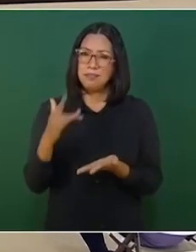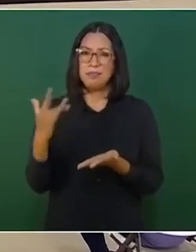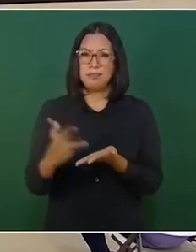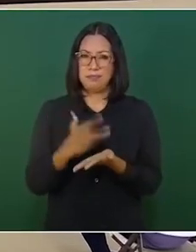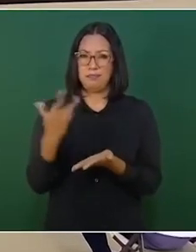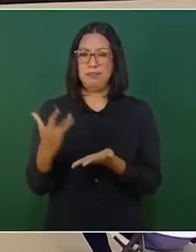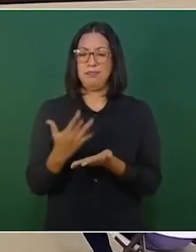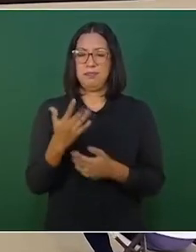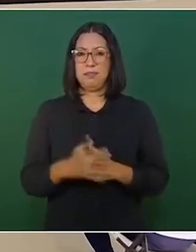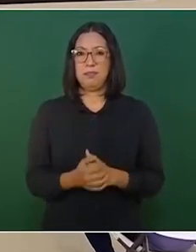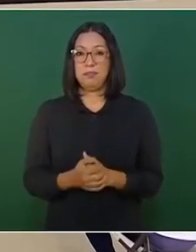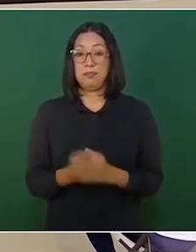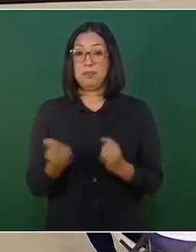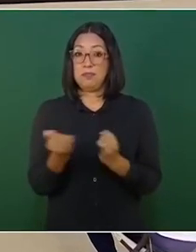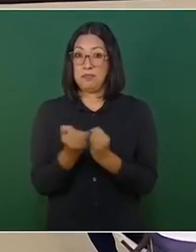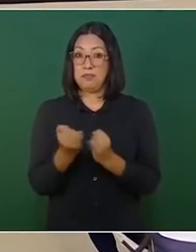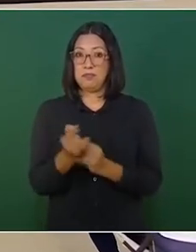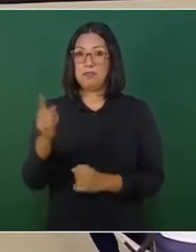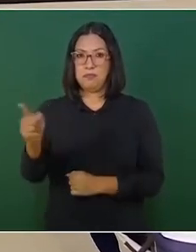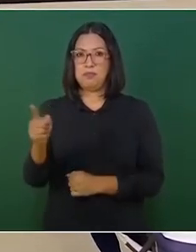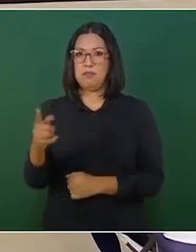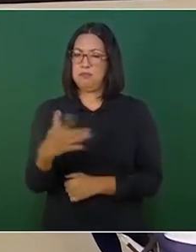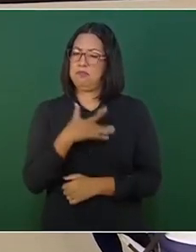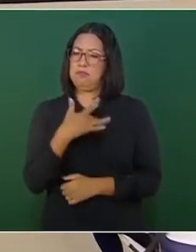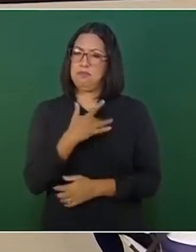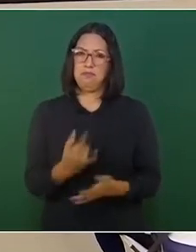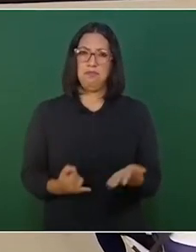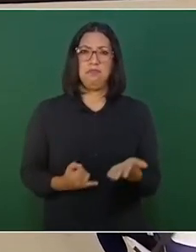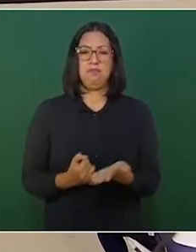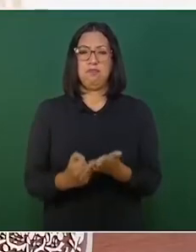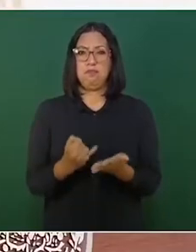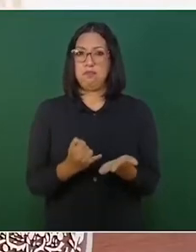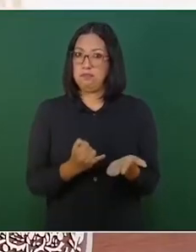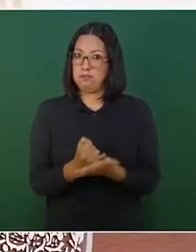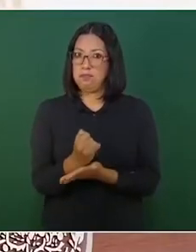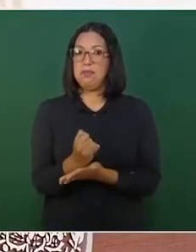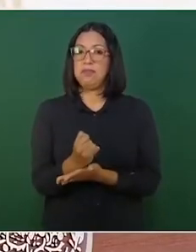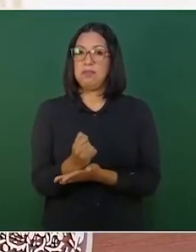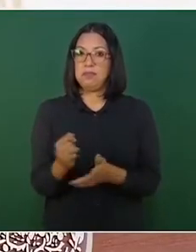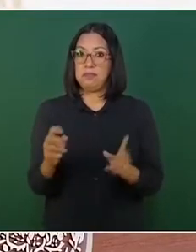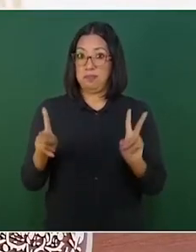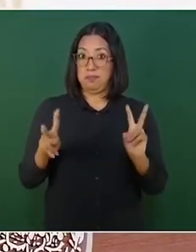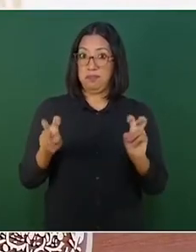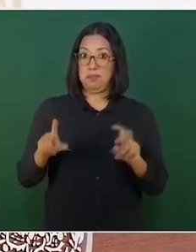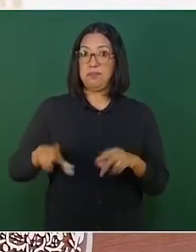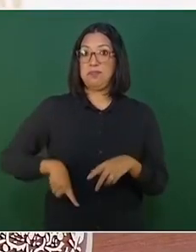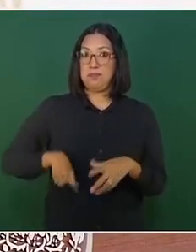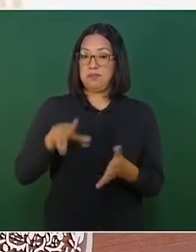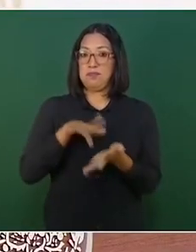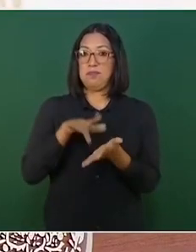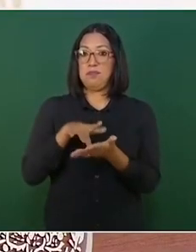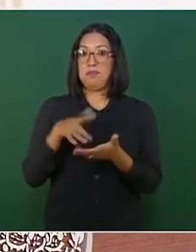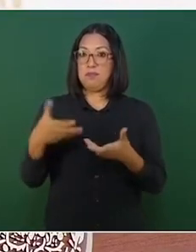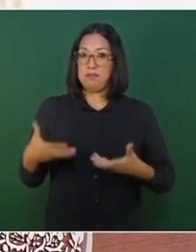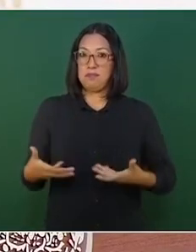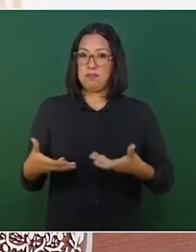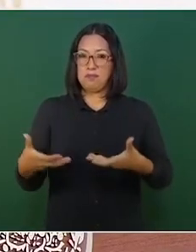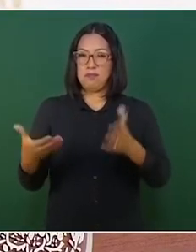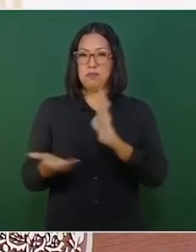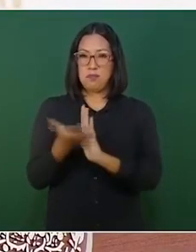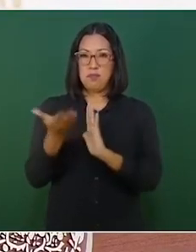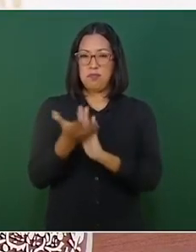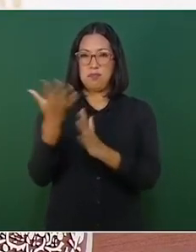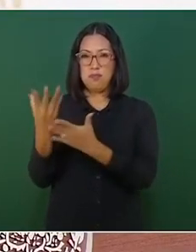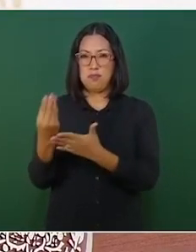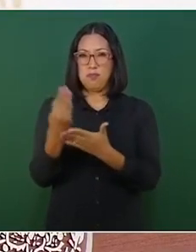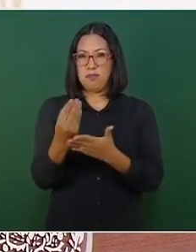determinación política en esas obras, grandes obras, en búsqueda de una aplanación importante